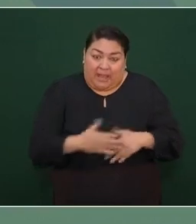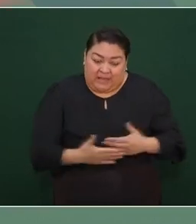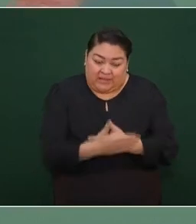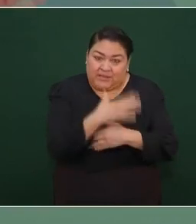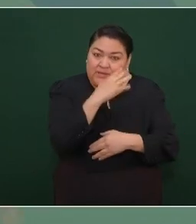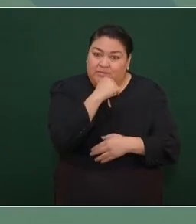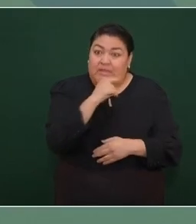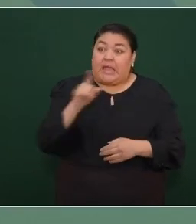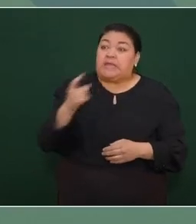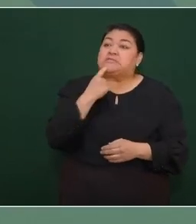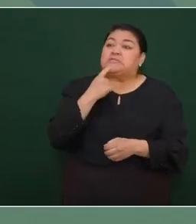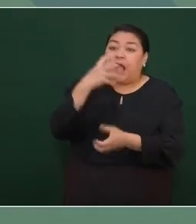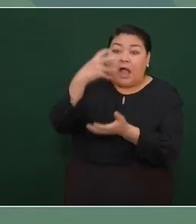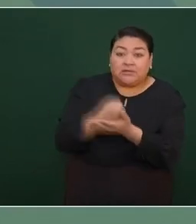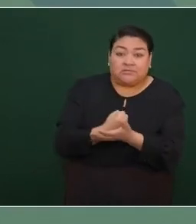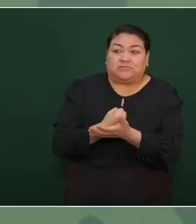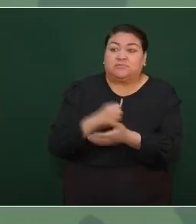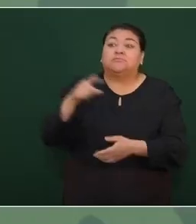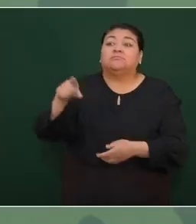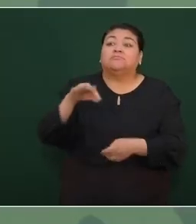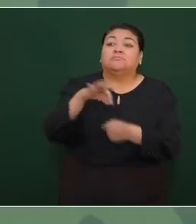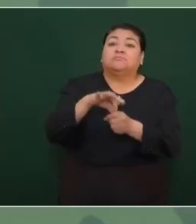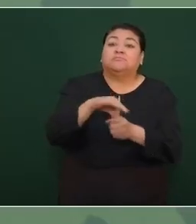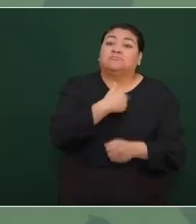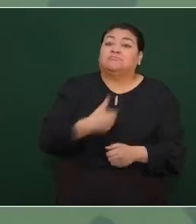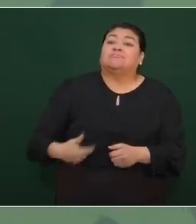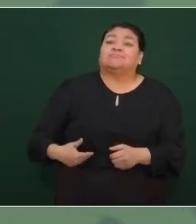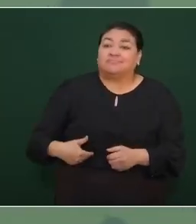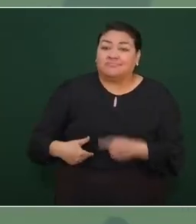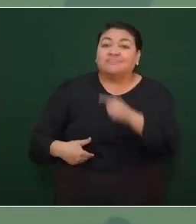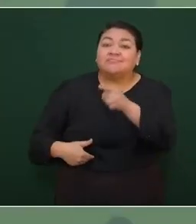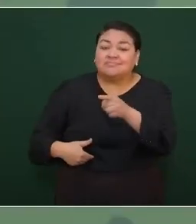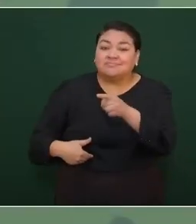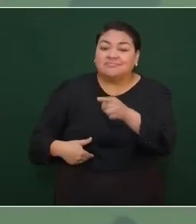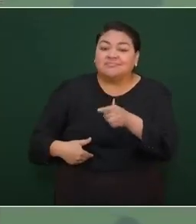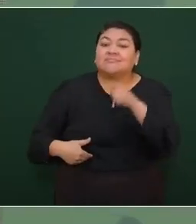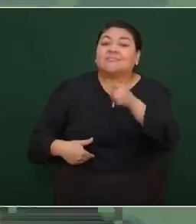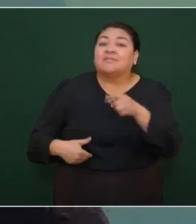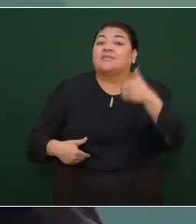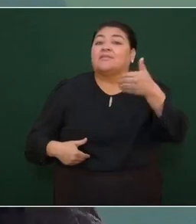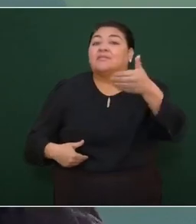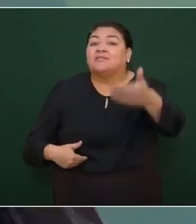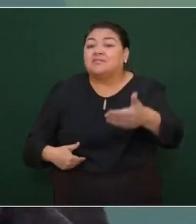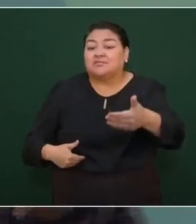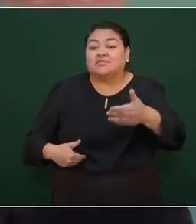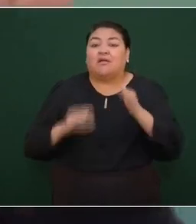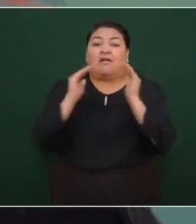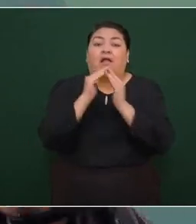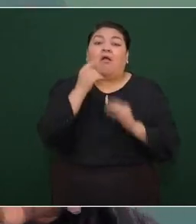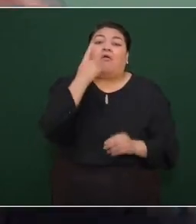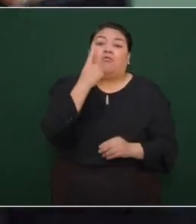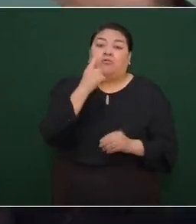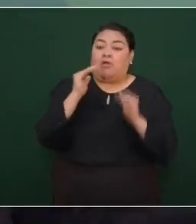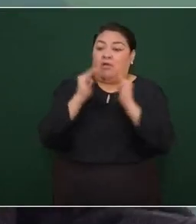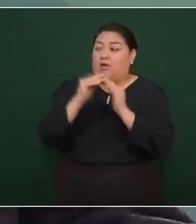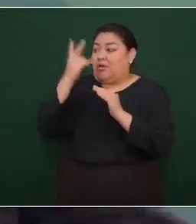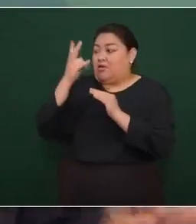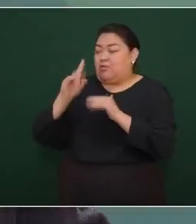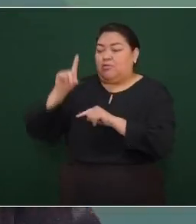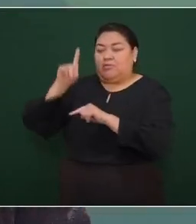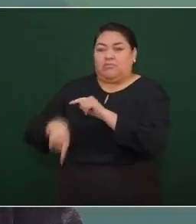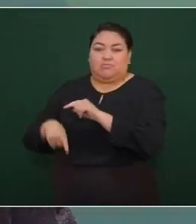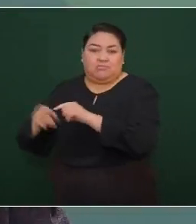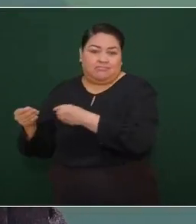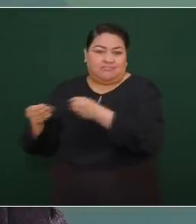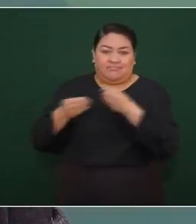si gana López Obrador este solo vas a tener una casa porque si tienes dos se te